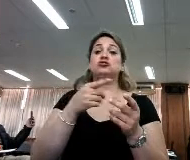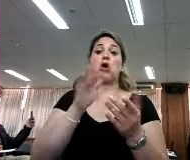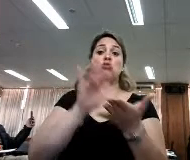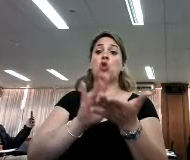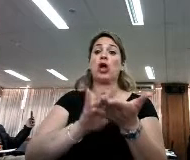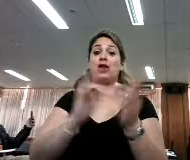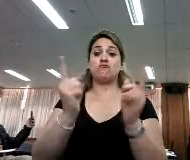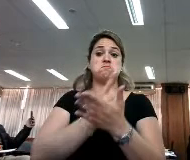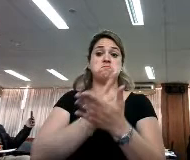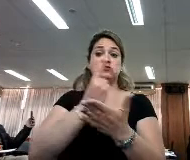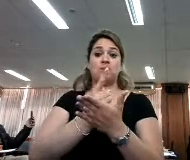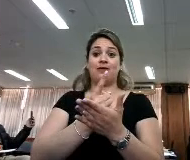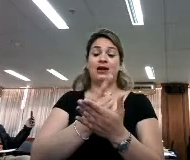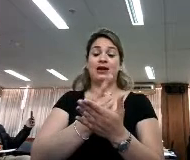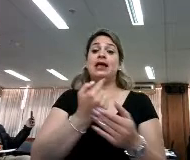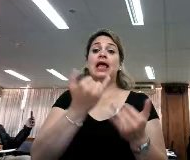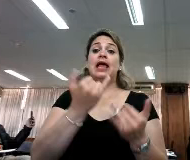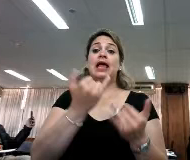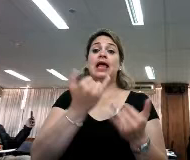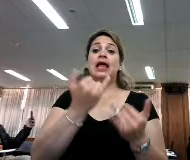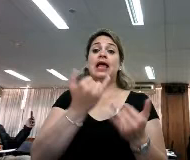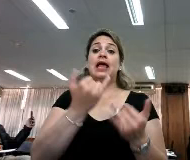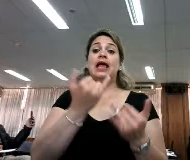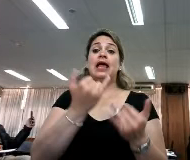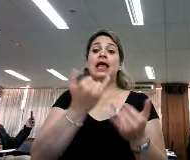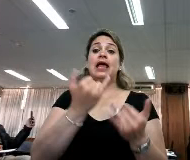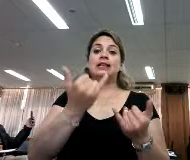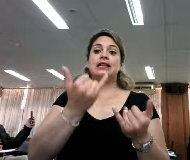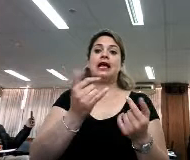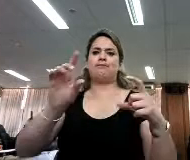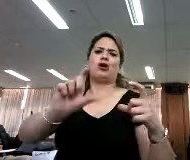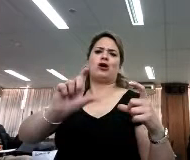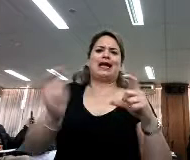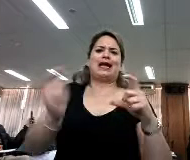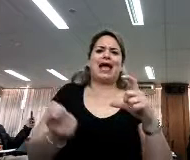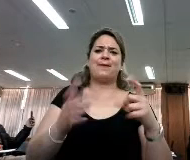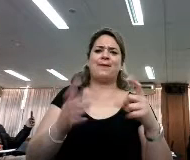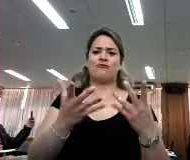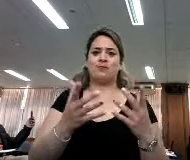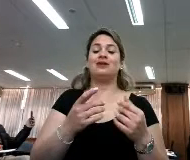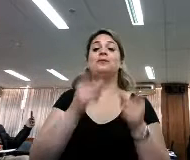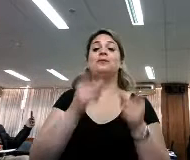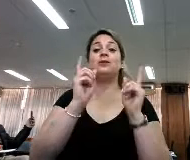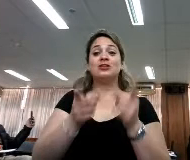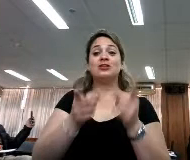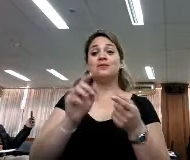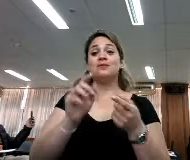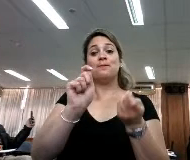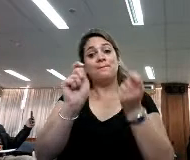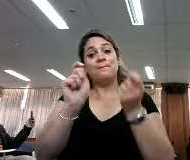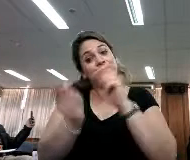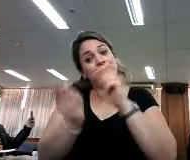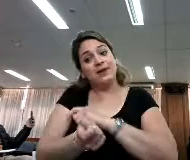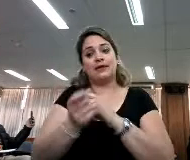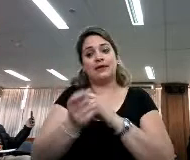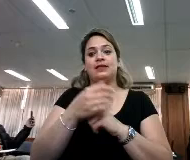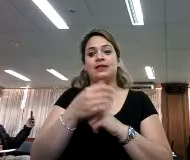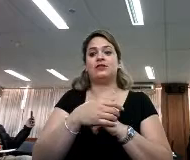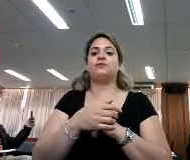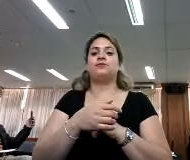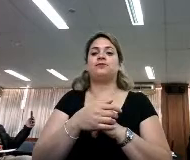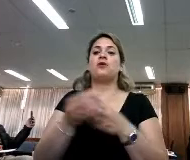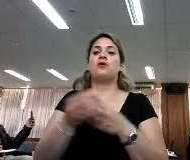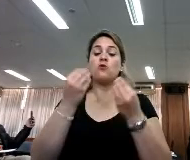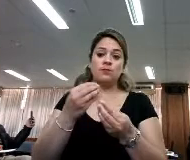está el archivo pero muta hacia diferentes soportes y al mismo tiempo le permite mutar a su vez en